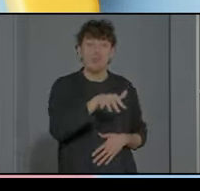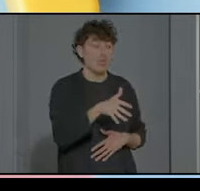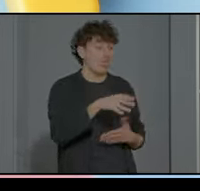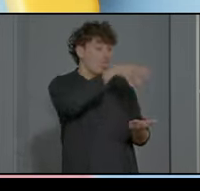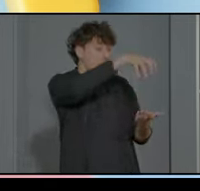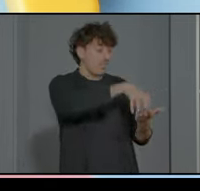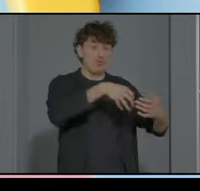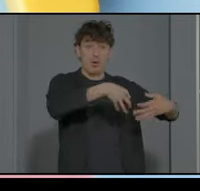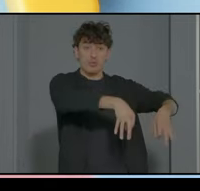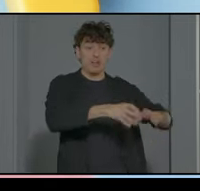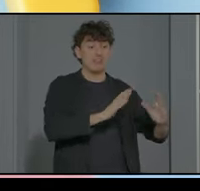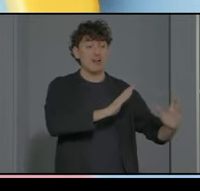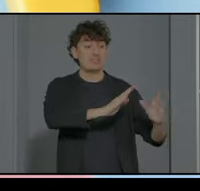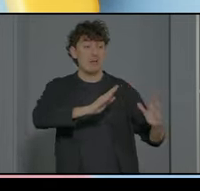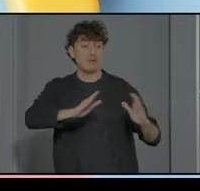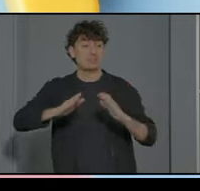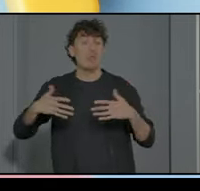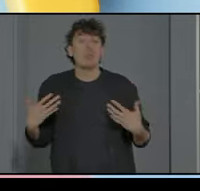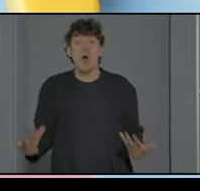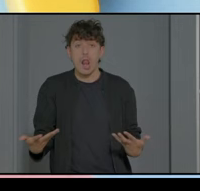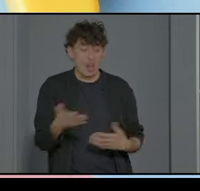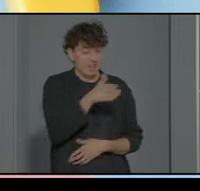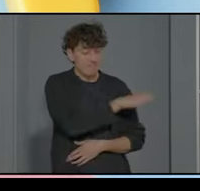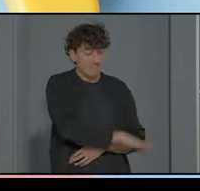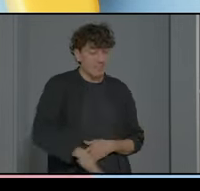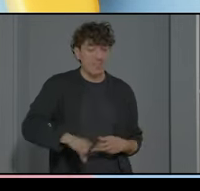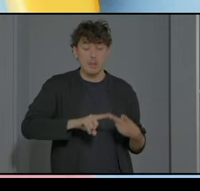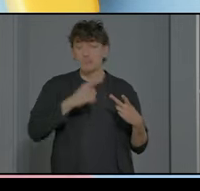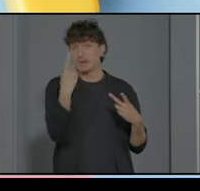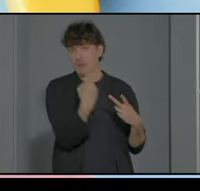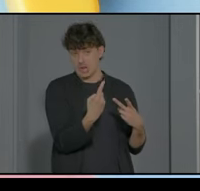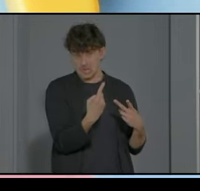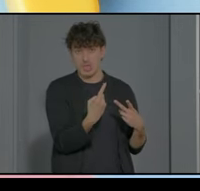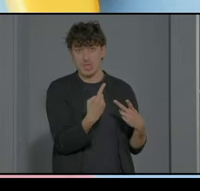etapas que nosotros hemos trabajado de infantil y educación primaria